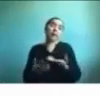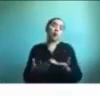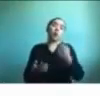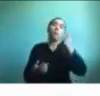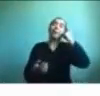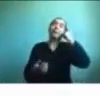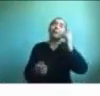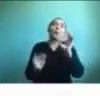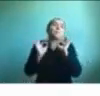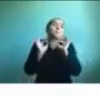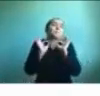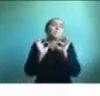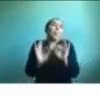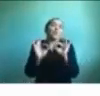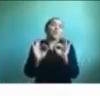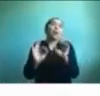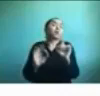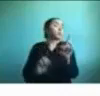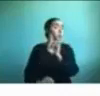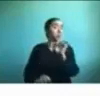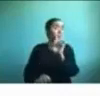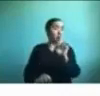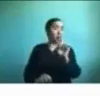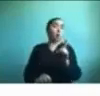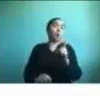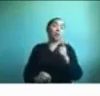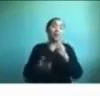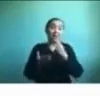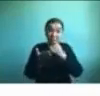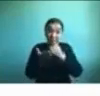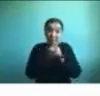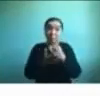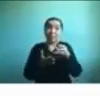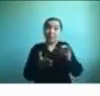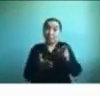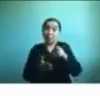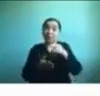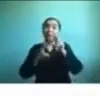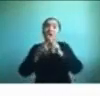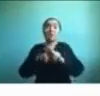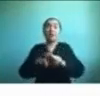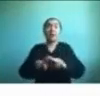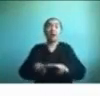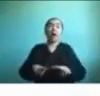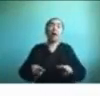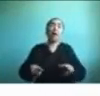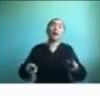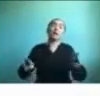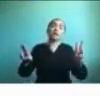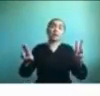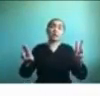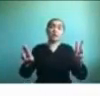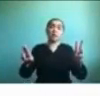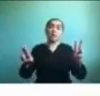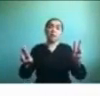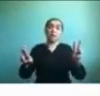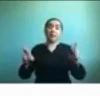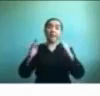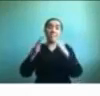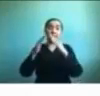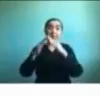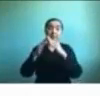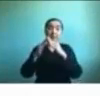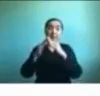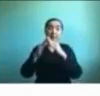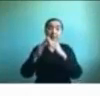perfecto en esto pero recién ahí cuando ya hay paz y tranquilidad un poco en nuestro hogar en